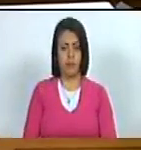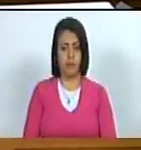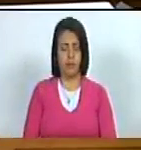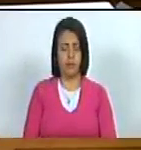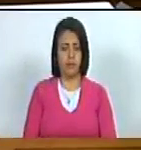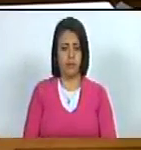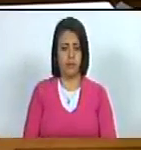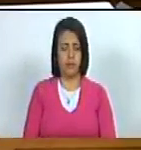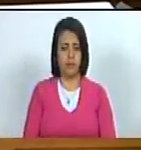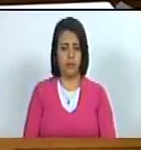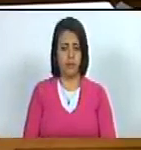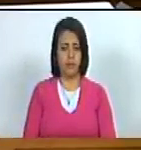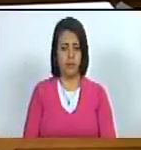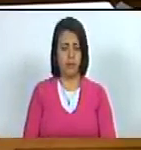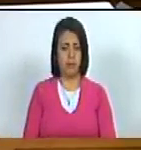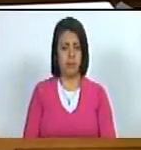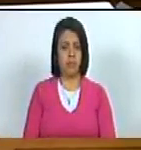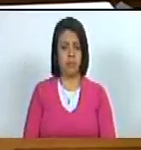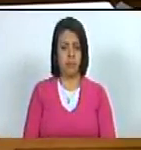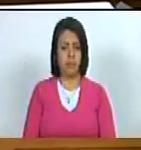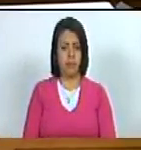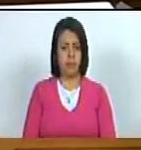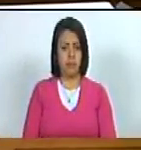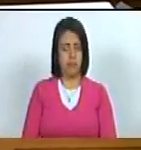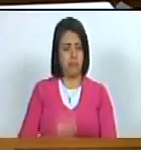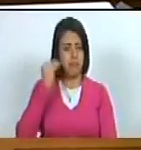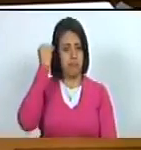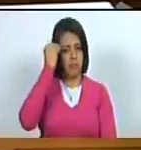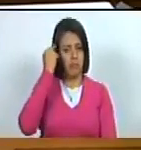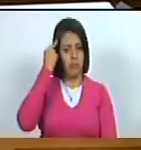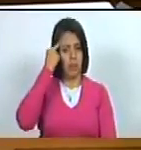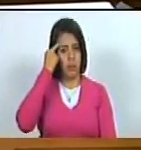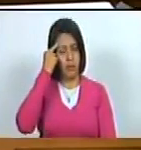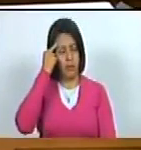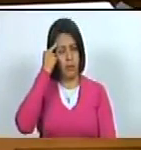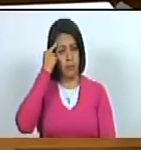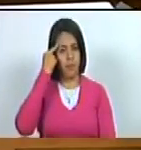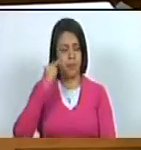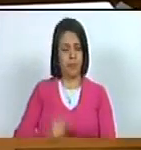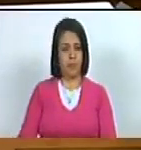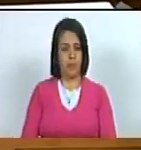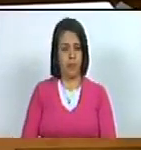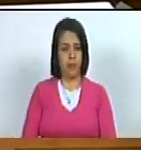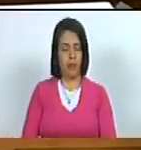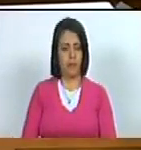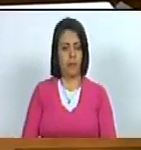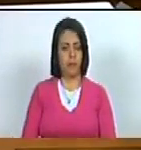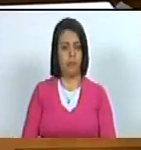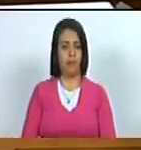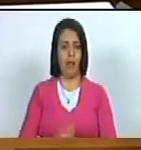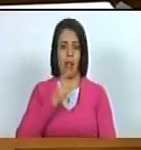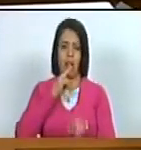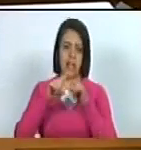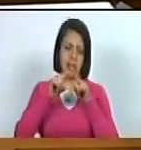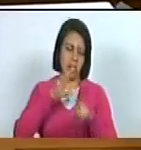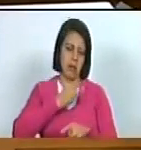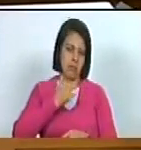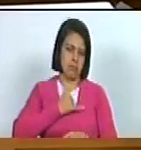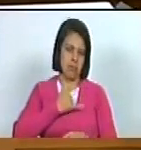se me ocurrieron se me ocurrió un pensamiento de tipo autocrítico